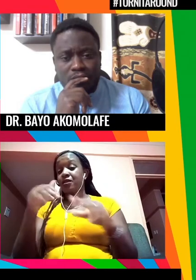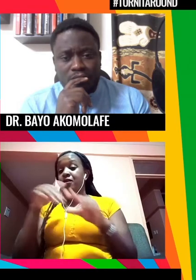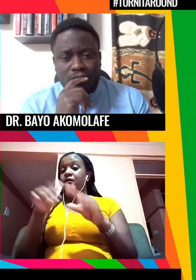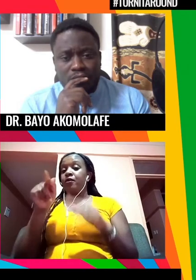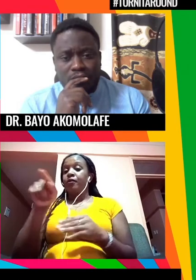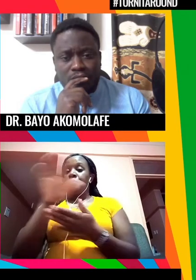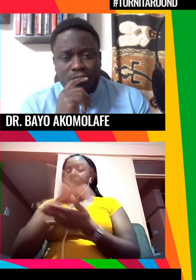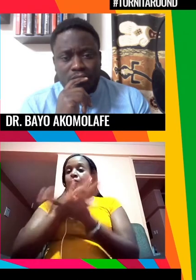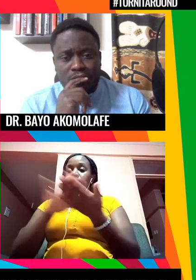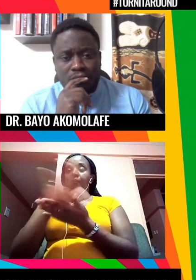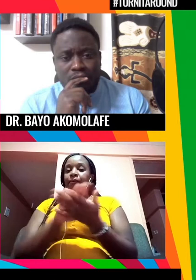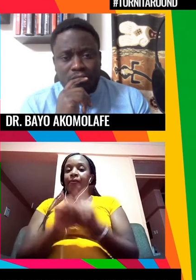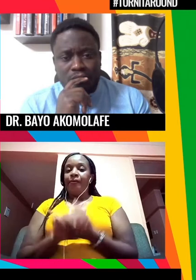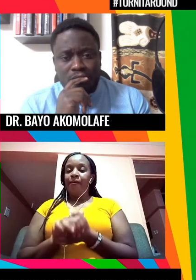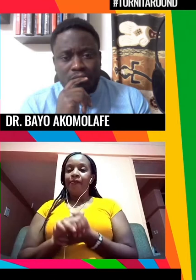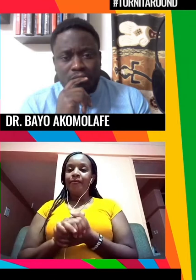Sí, claro